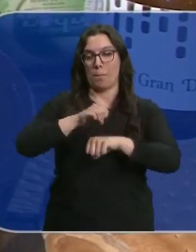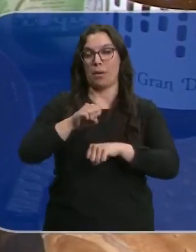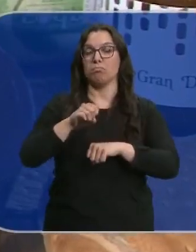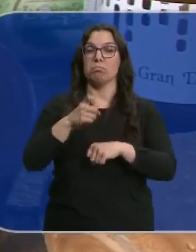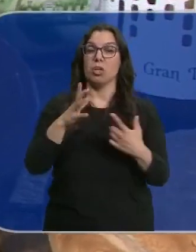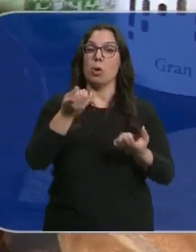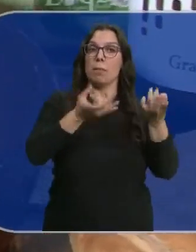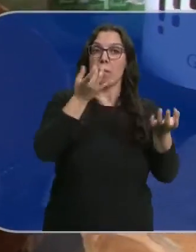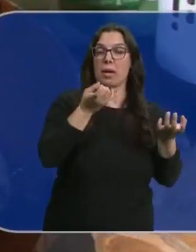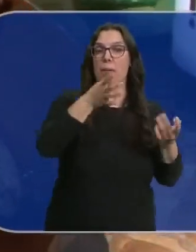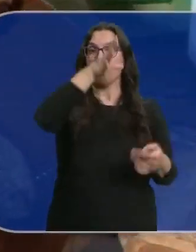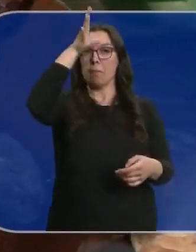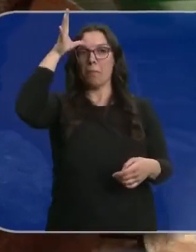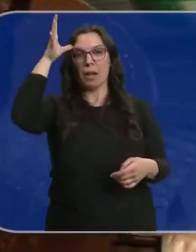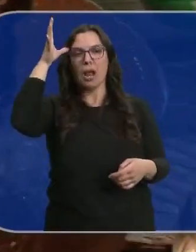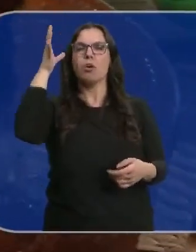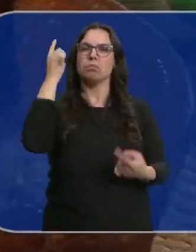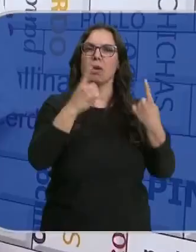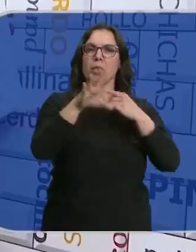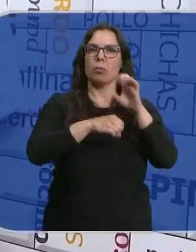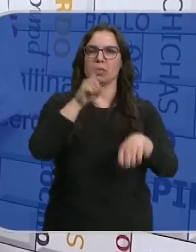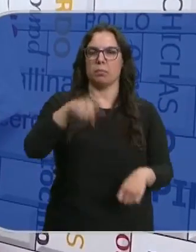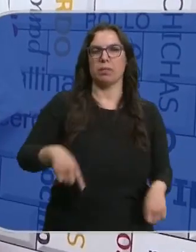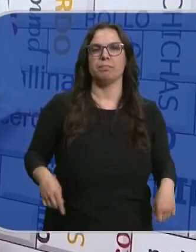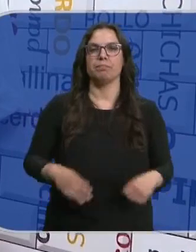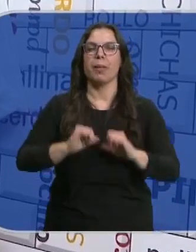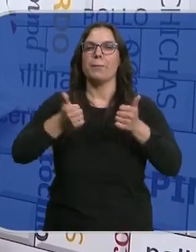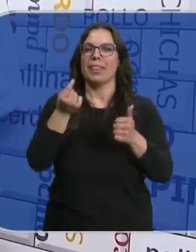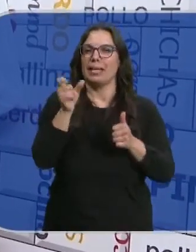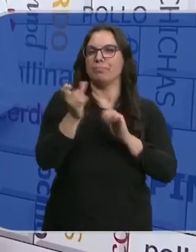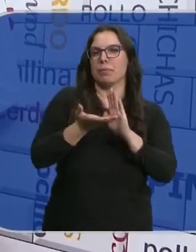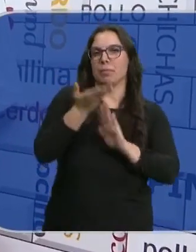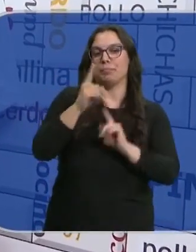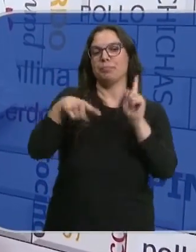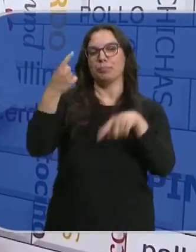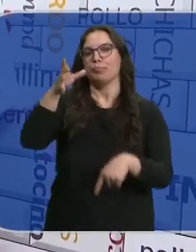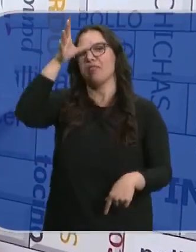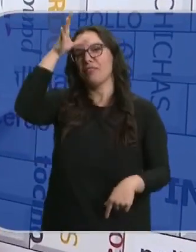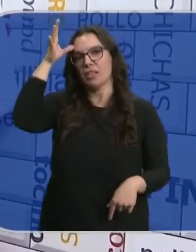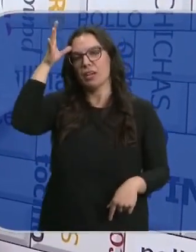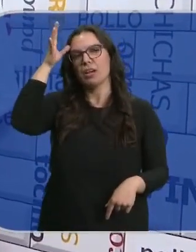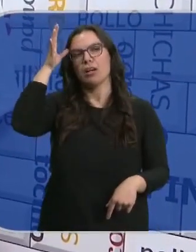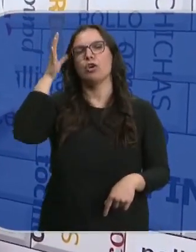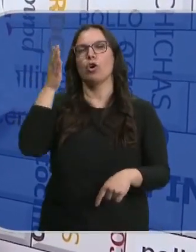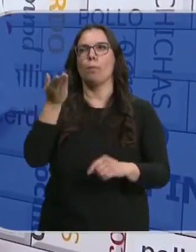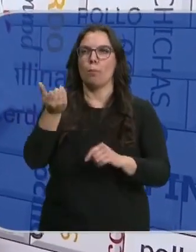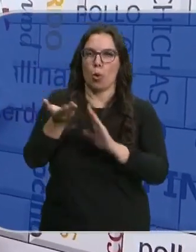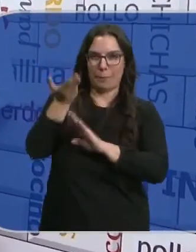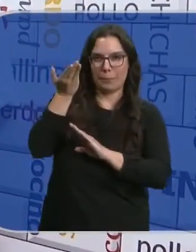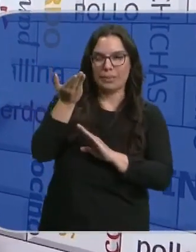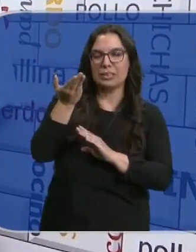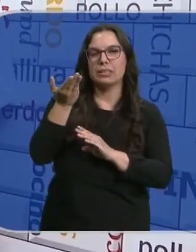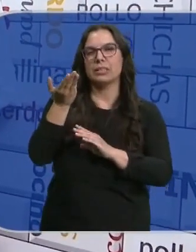producto, pero en la primavera y el verano tampoco se queda atrás. Empieza a subir un poquito ahora, luego de cara a verano, sigue subiendo otro poco,